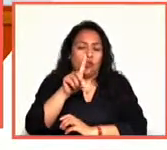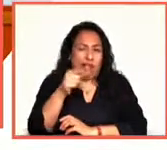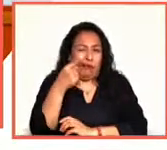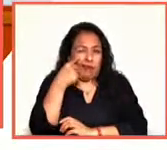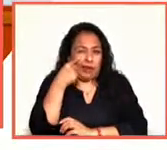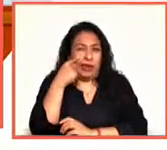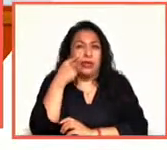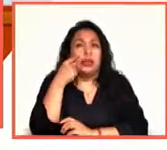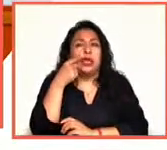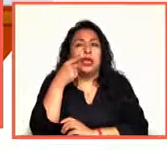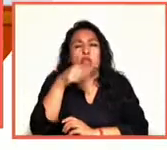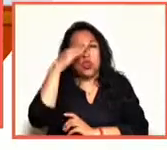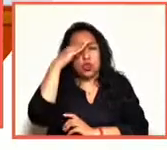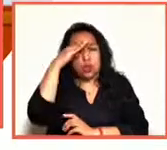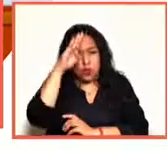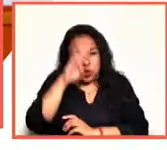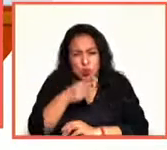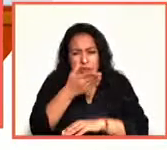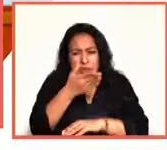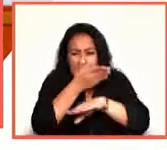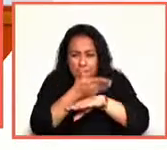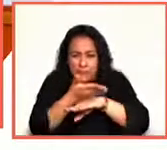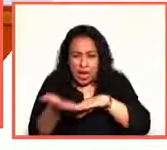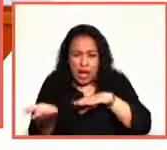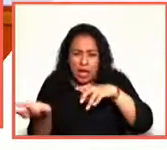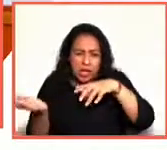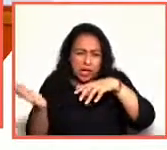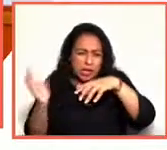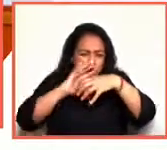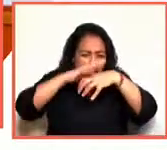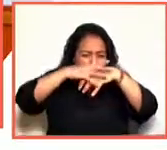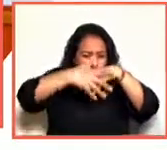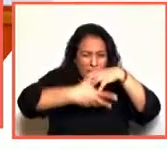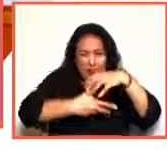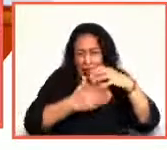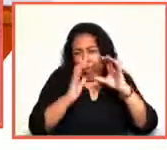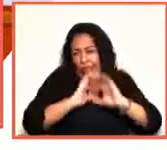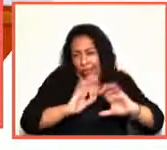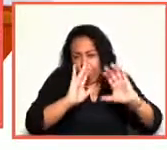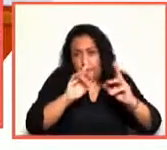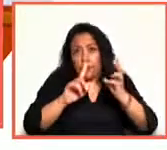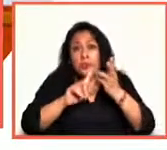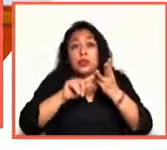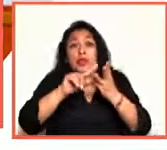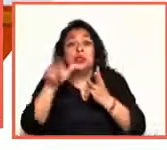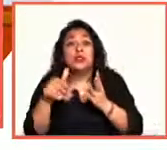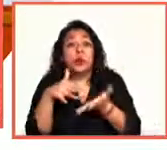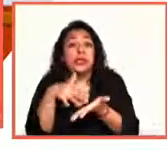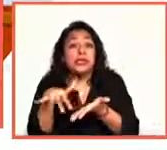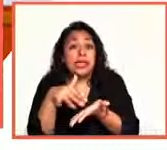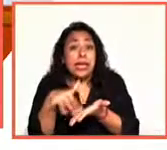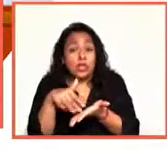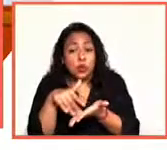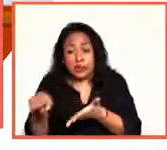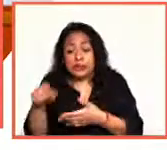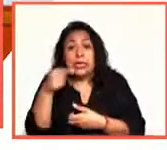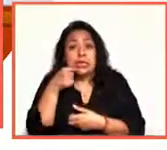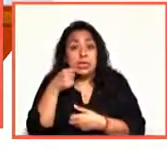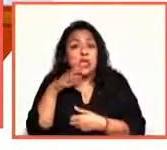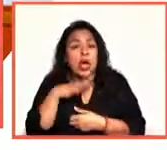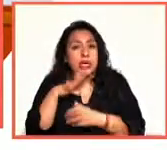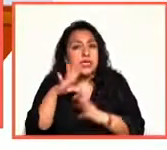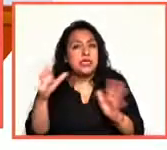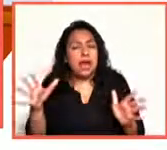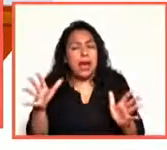Blanca, está cubierta, etc. Y luego vienen las lecturas. Cuando el niño ya tiene esa herramienta